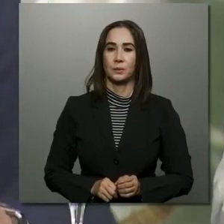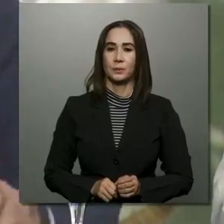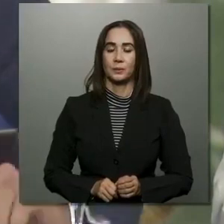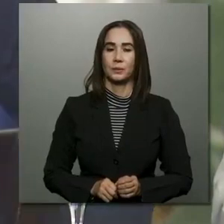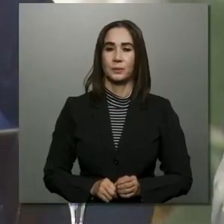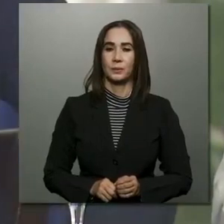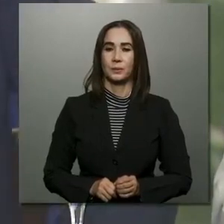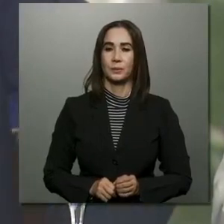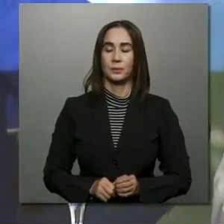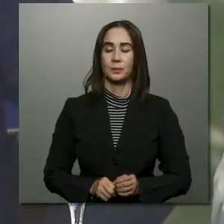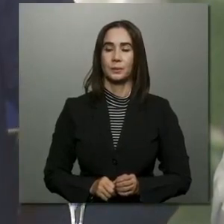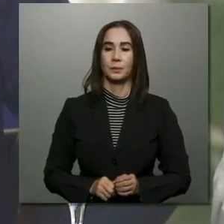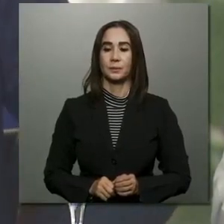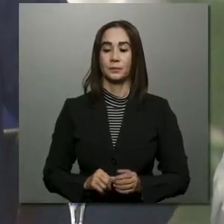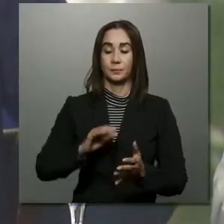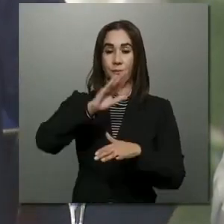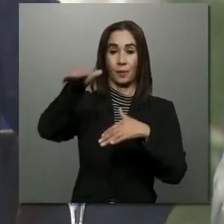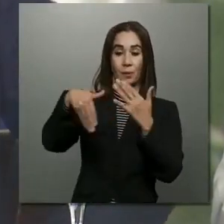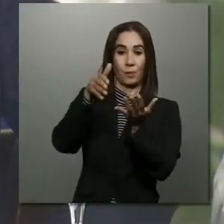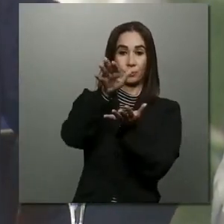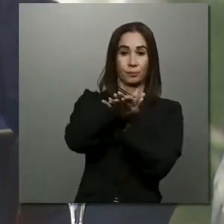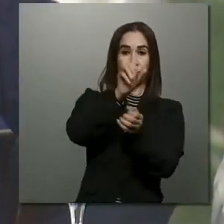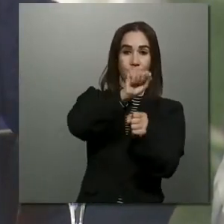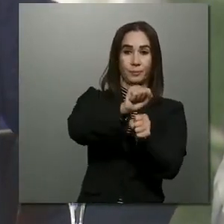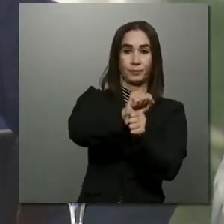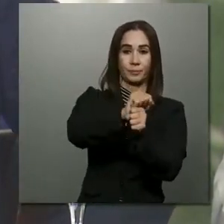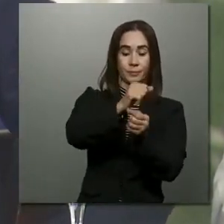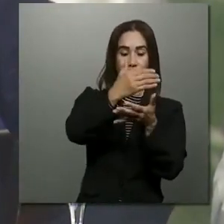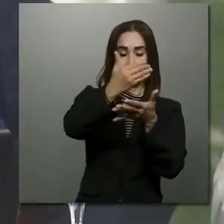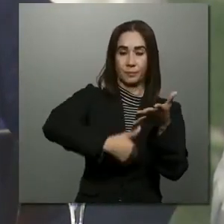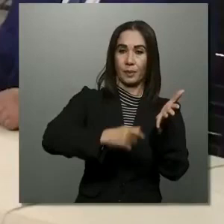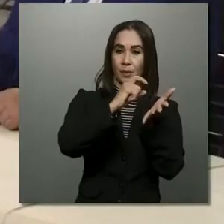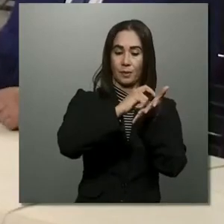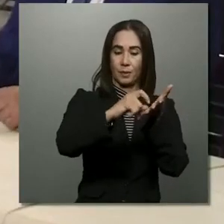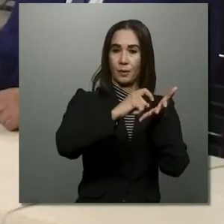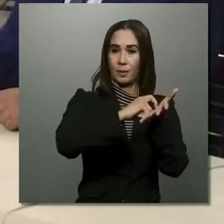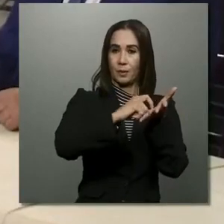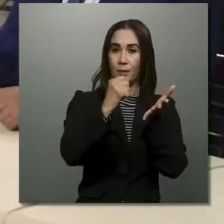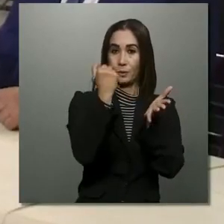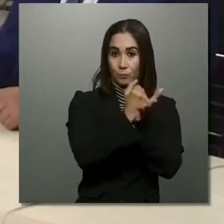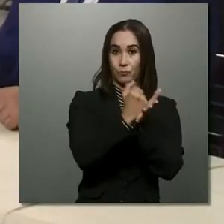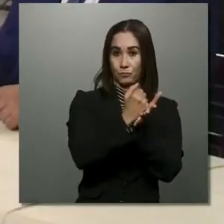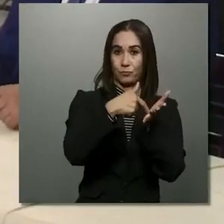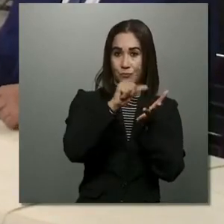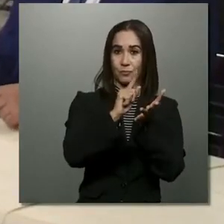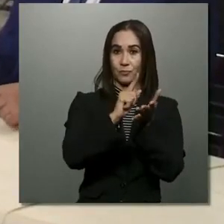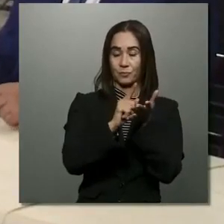Todos esos trabajos se soportan en un pliego de anexos documentados